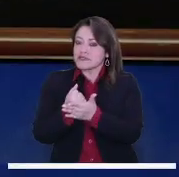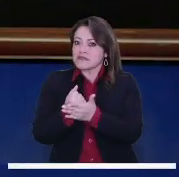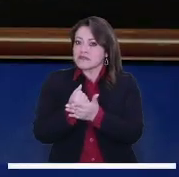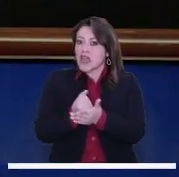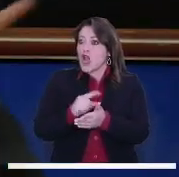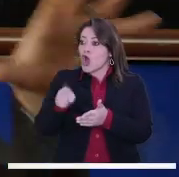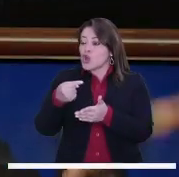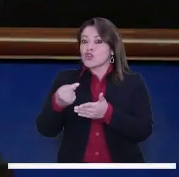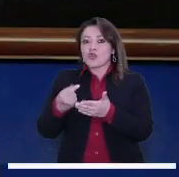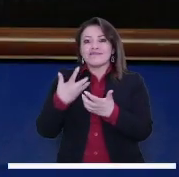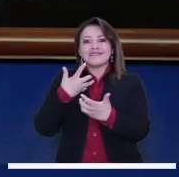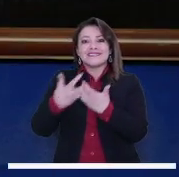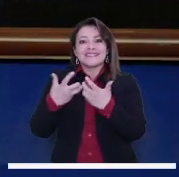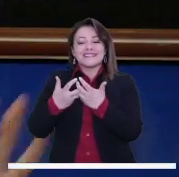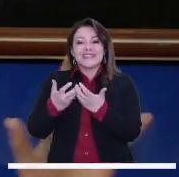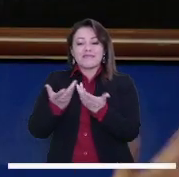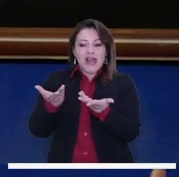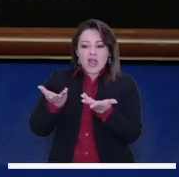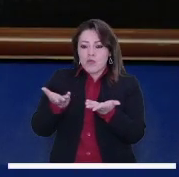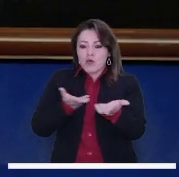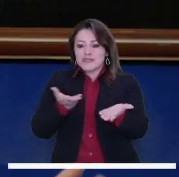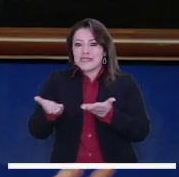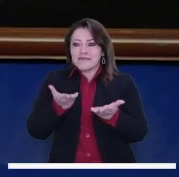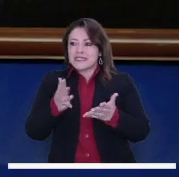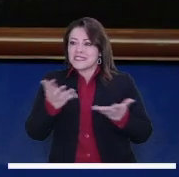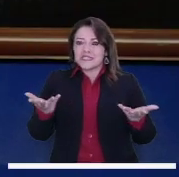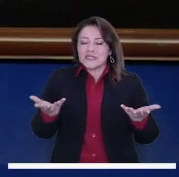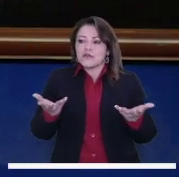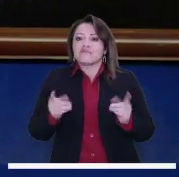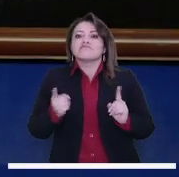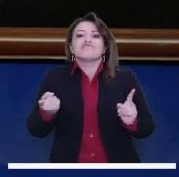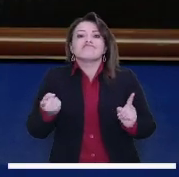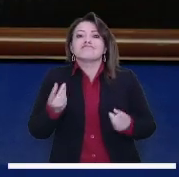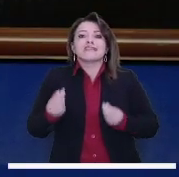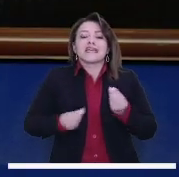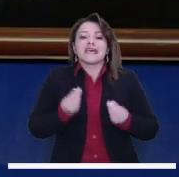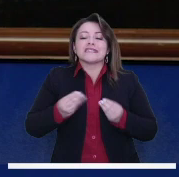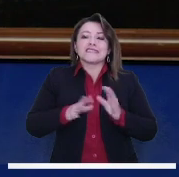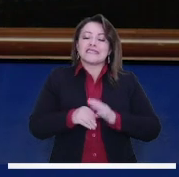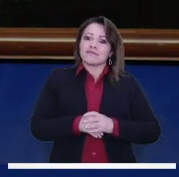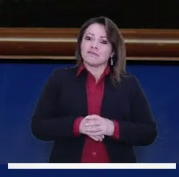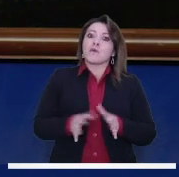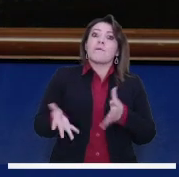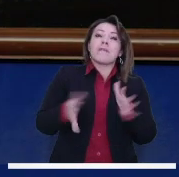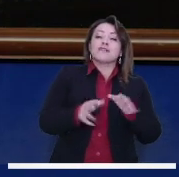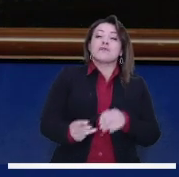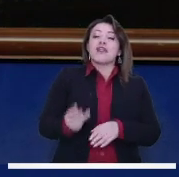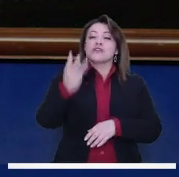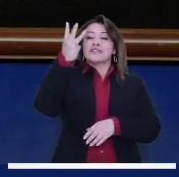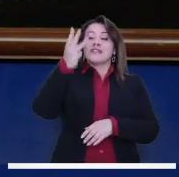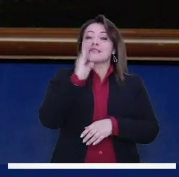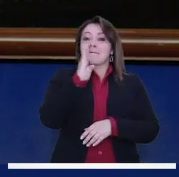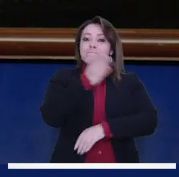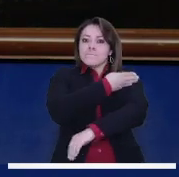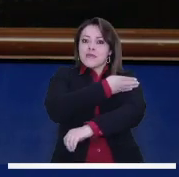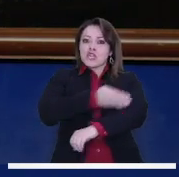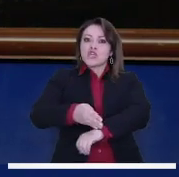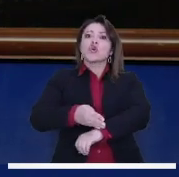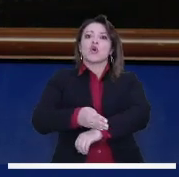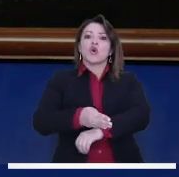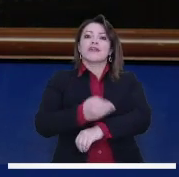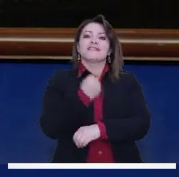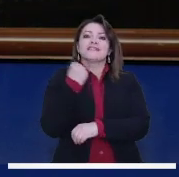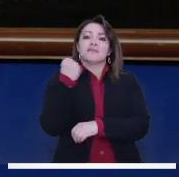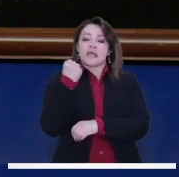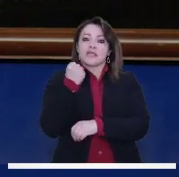operarlo, que a todos los otros bogotanos, usemos Transmilenio o no, nos toca bajarnos de tres billones de pesos todos los años para